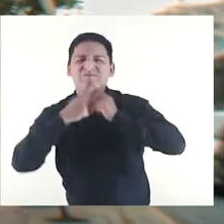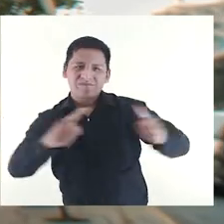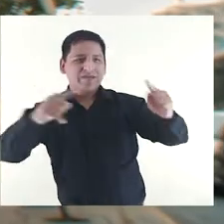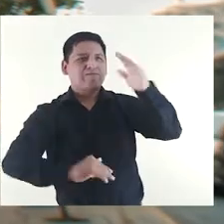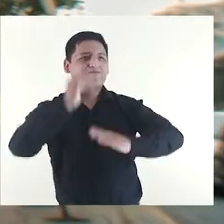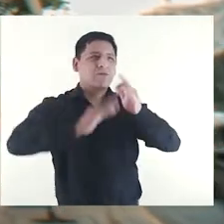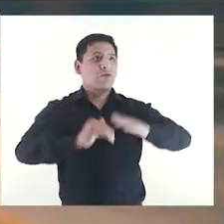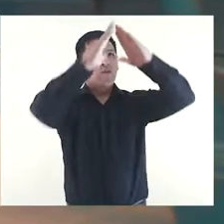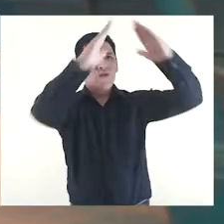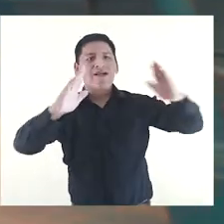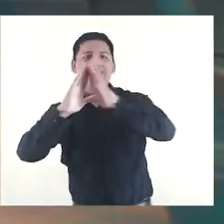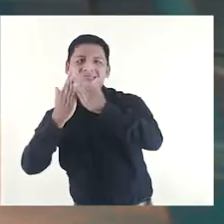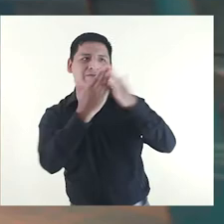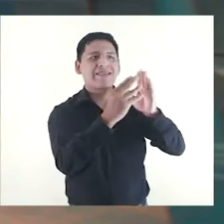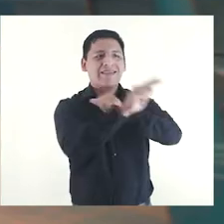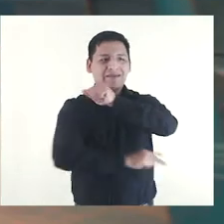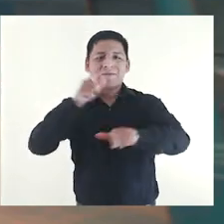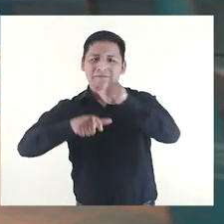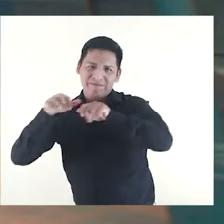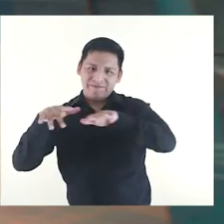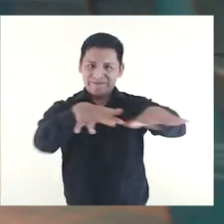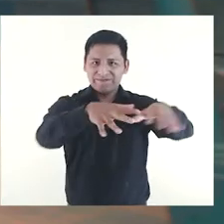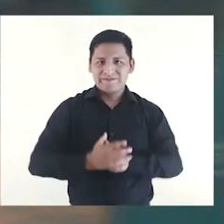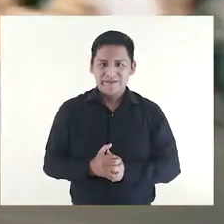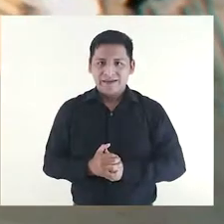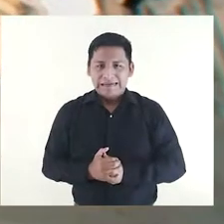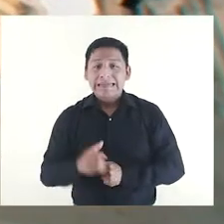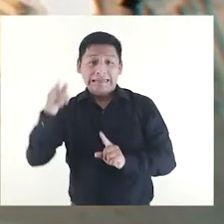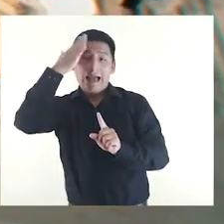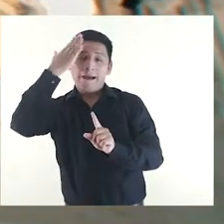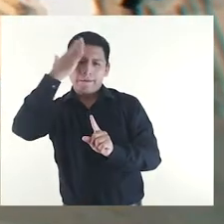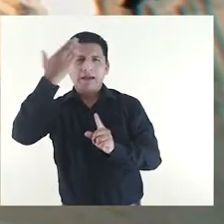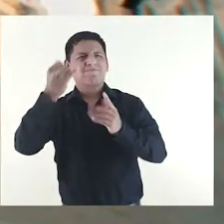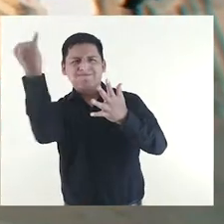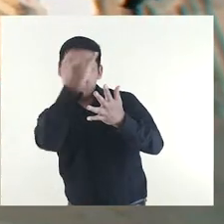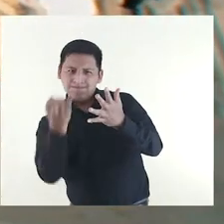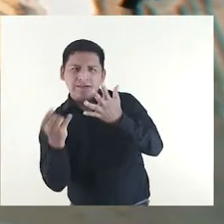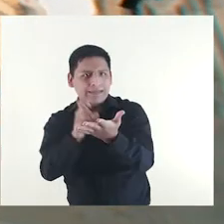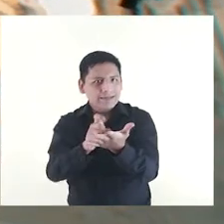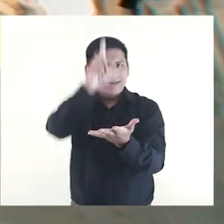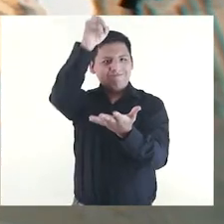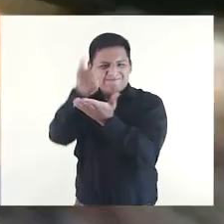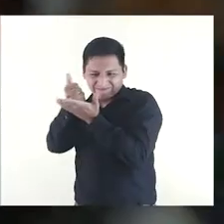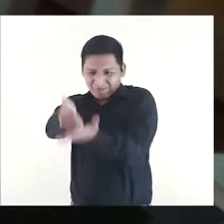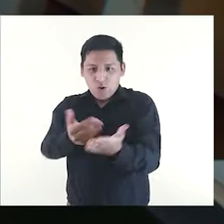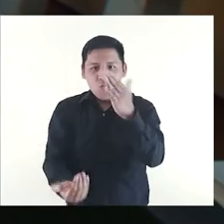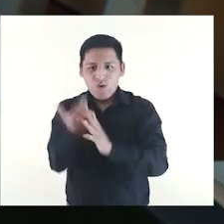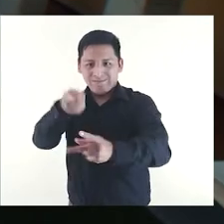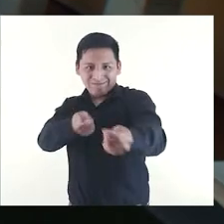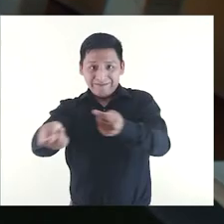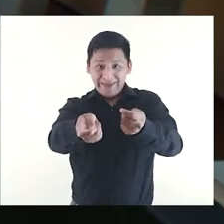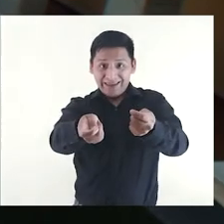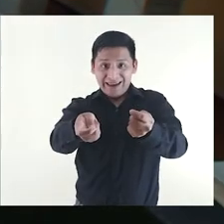de San Martín, fue la creación de una Biblioteca Nacional Pública. Conociendo las ventajas de la ilustración y de la educación como